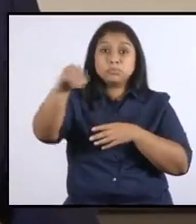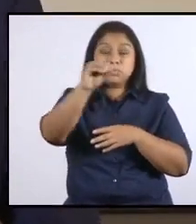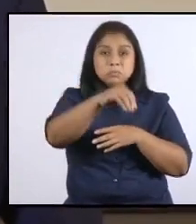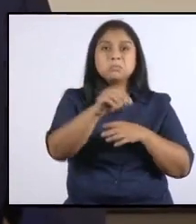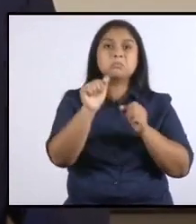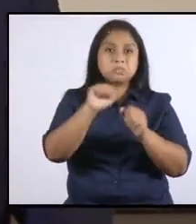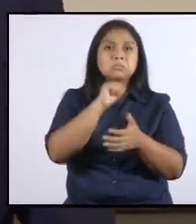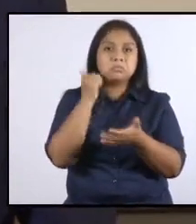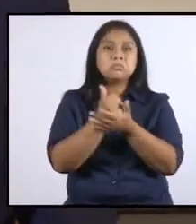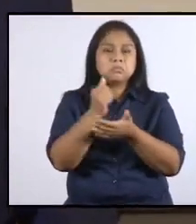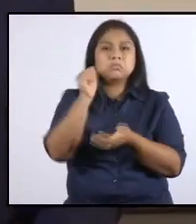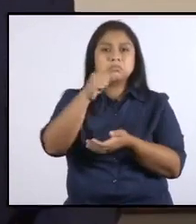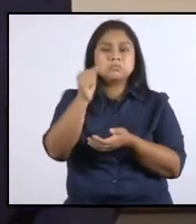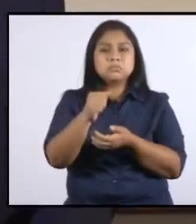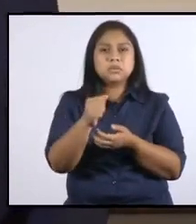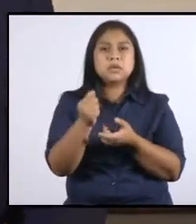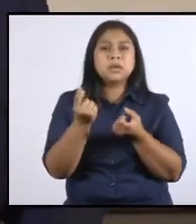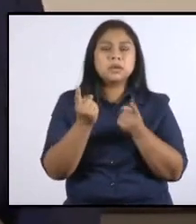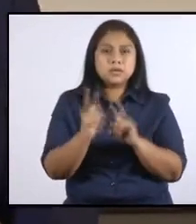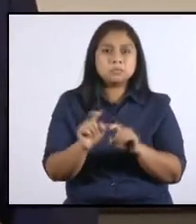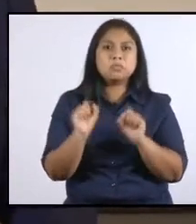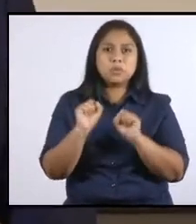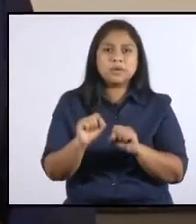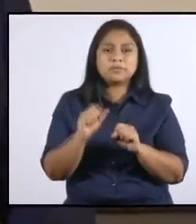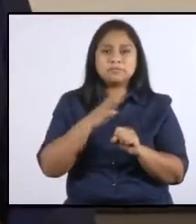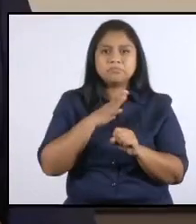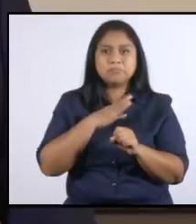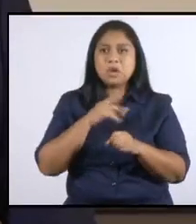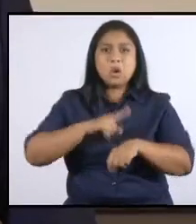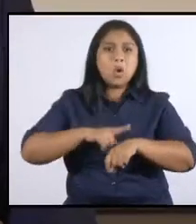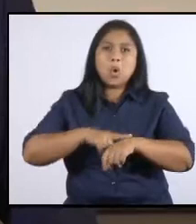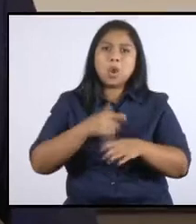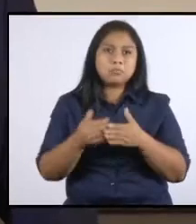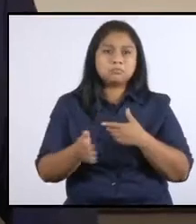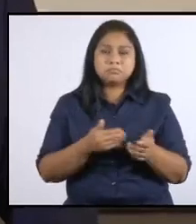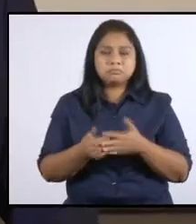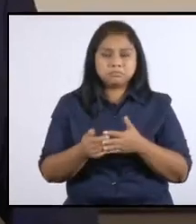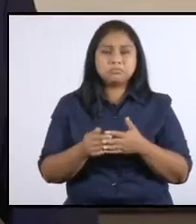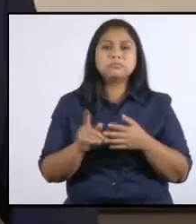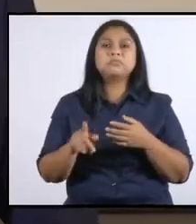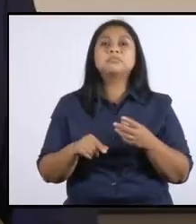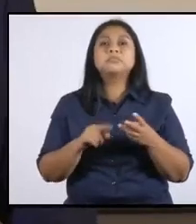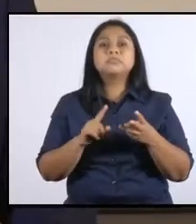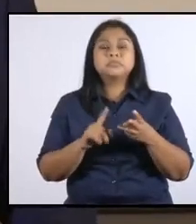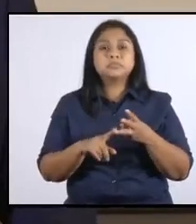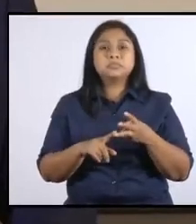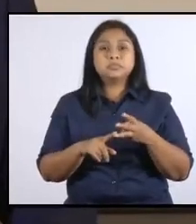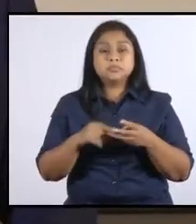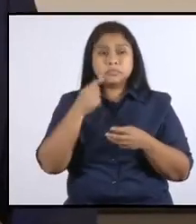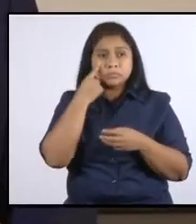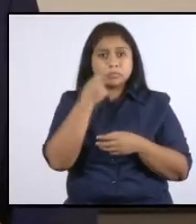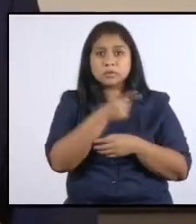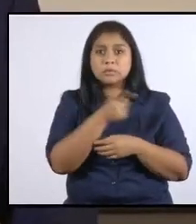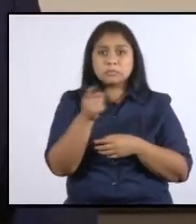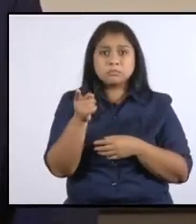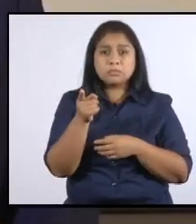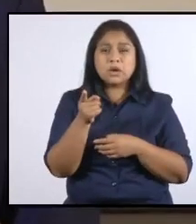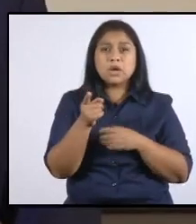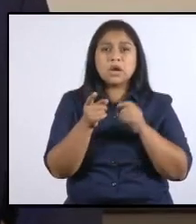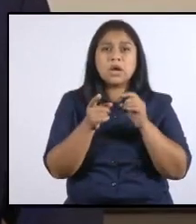autorizados y se podrán mantener sin restricción de horario. En vista que a un